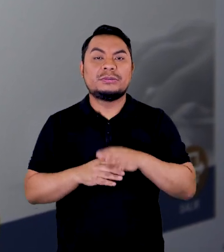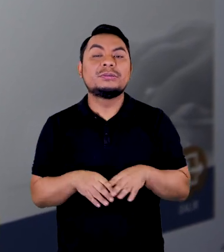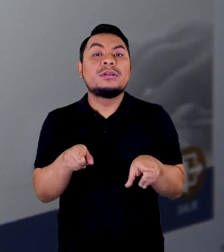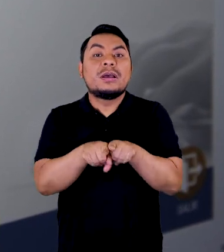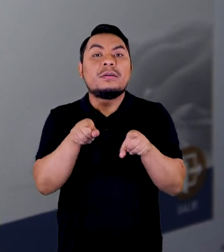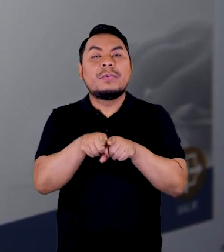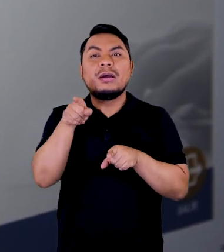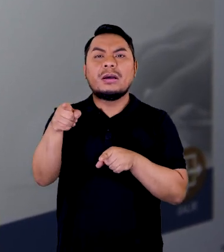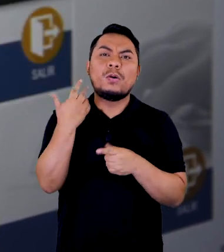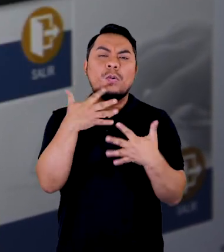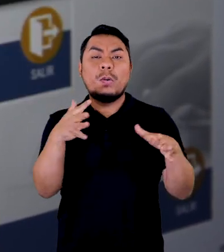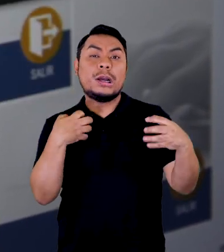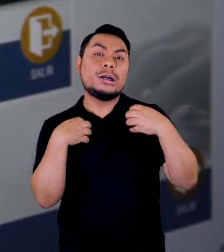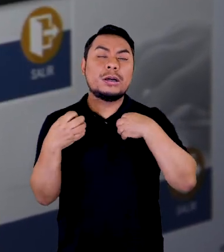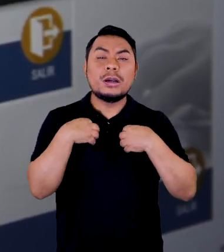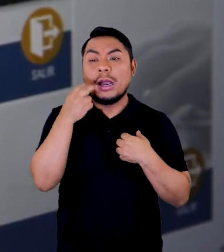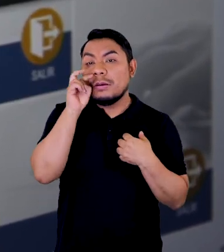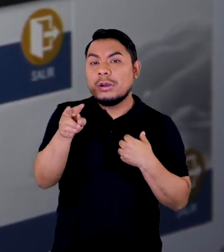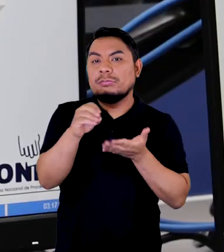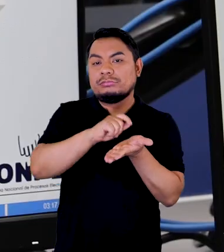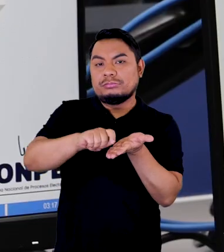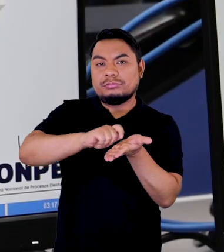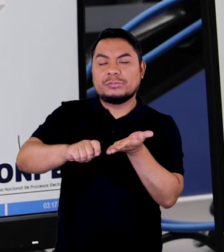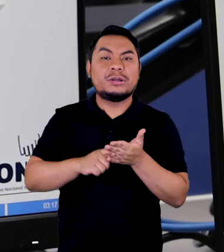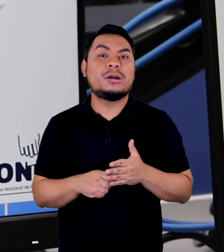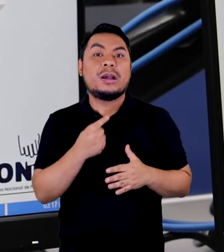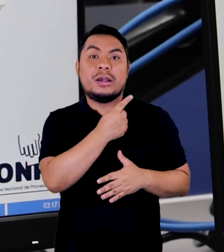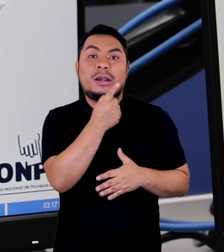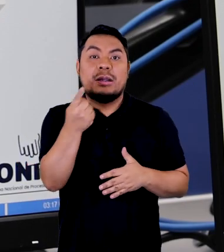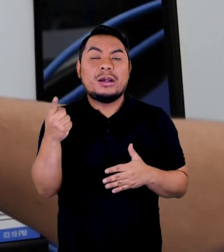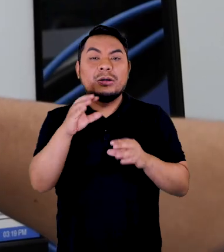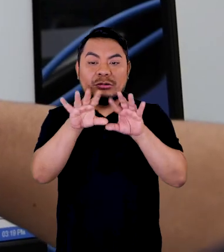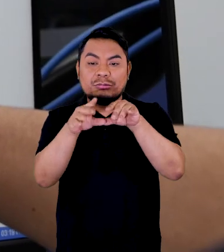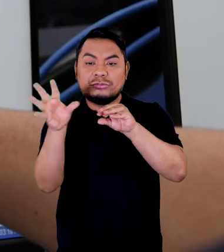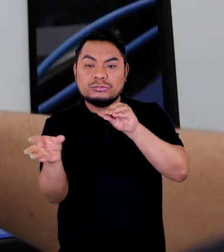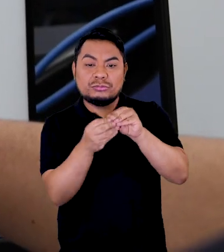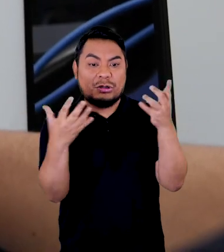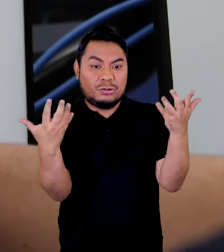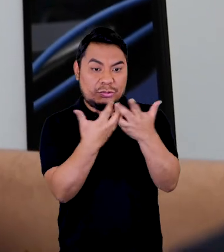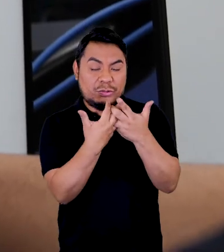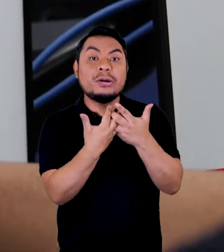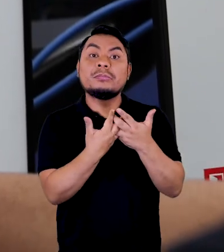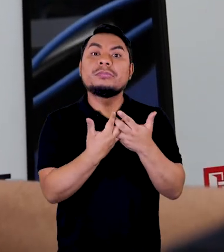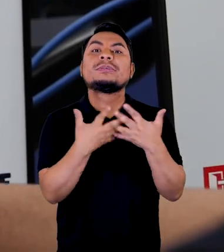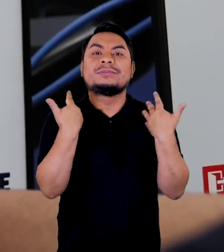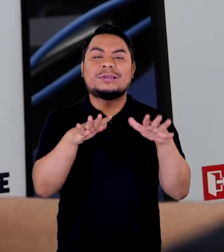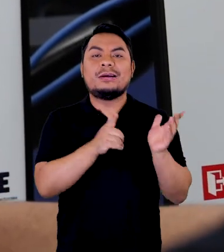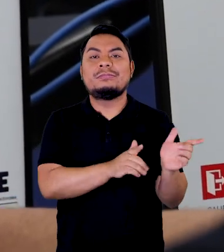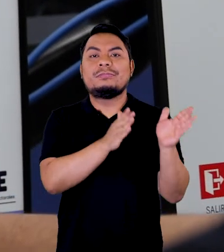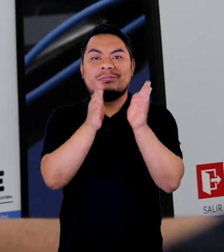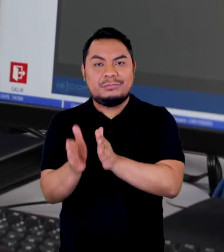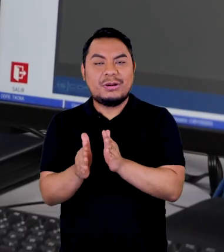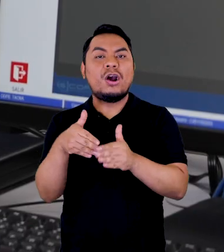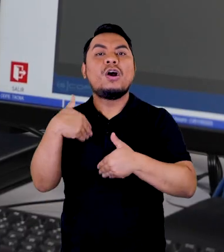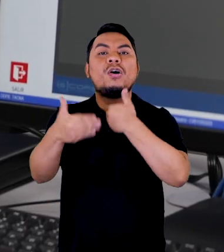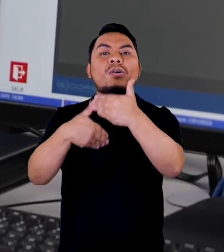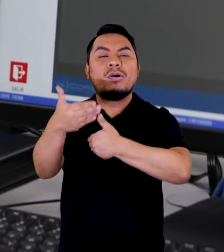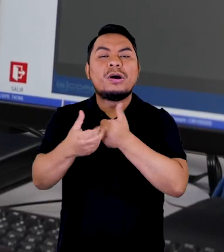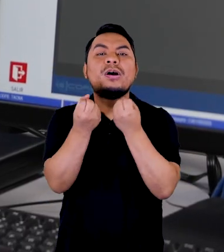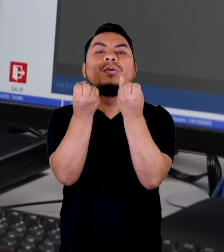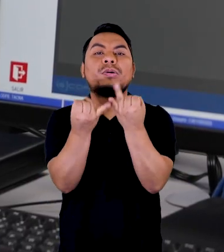las observaciones que hayan consignado en el acta. Si ambas digitaciones coinciden, las actas pasan a ser procesadas,